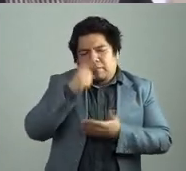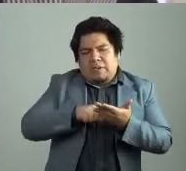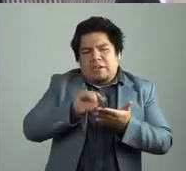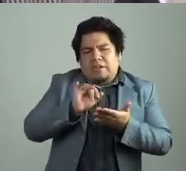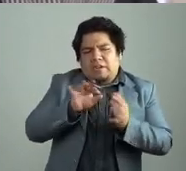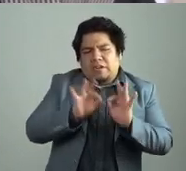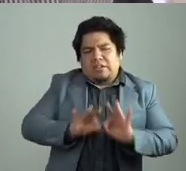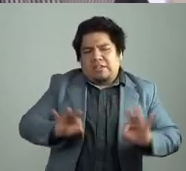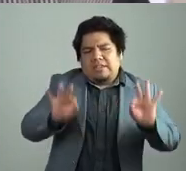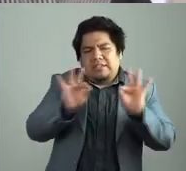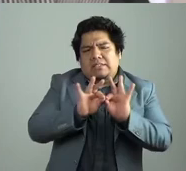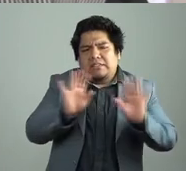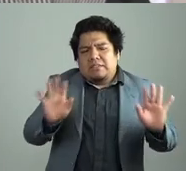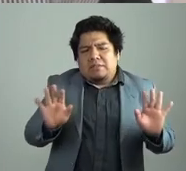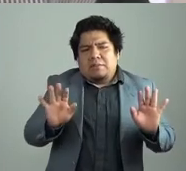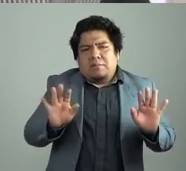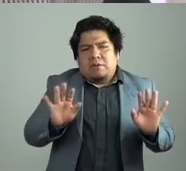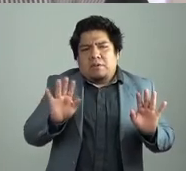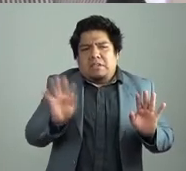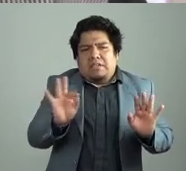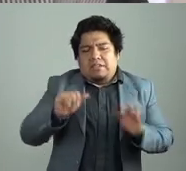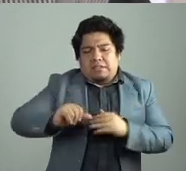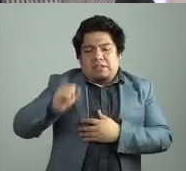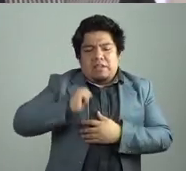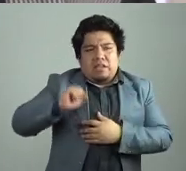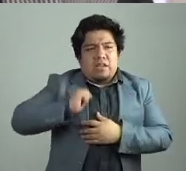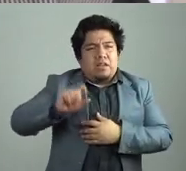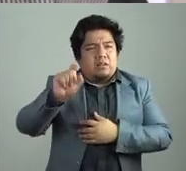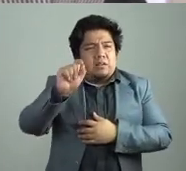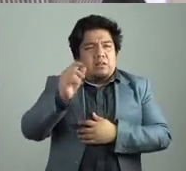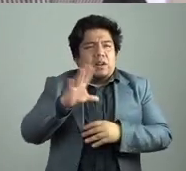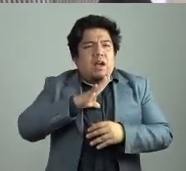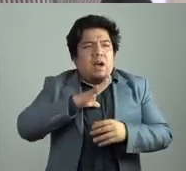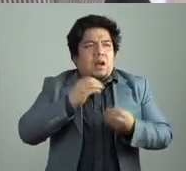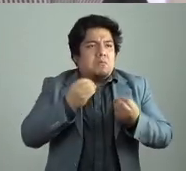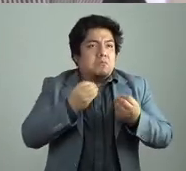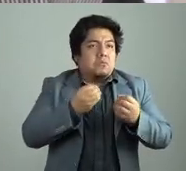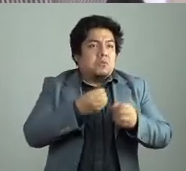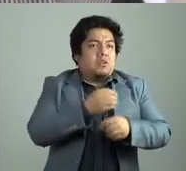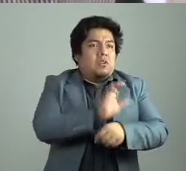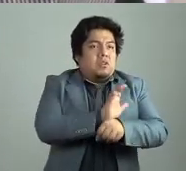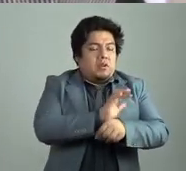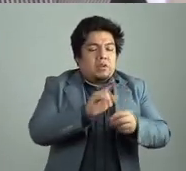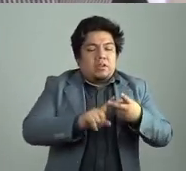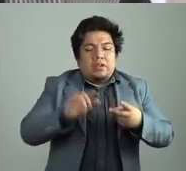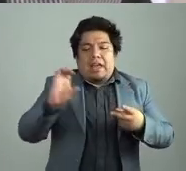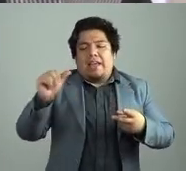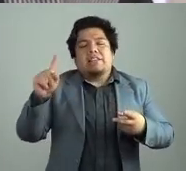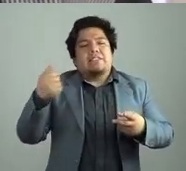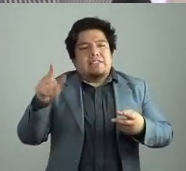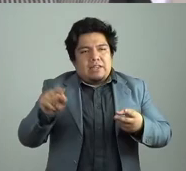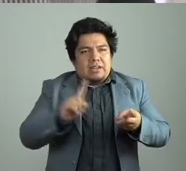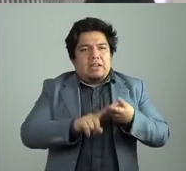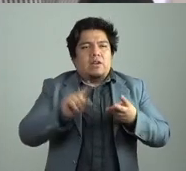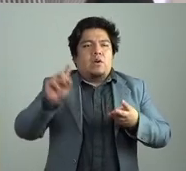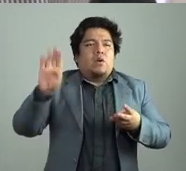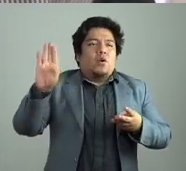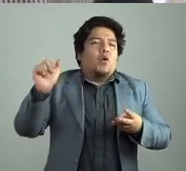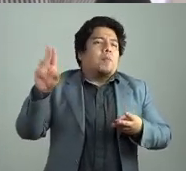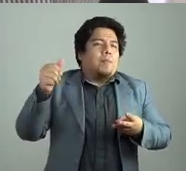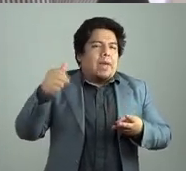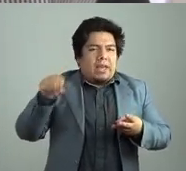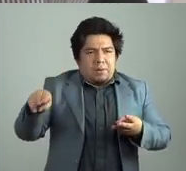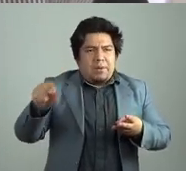entender el siglo XX, no sé, muchos cineastas, ¿no? Einstein, o Tarkovsky, o Berman, ¿no? Yo